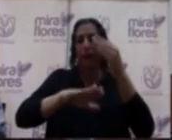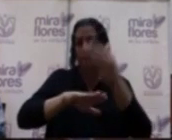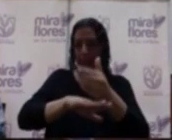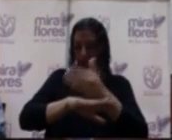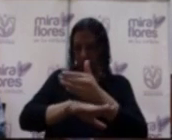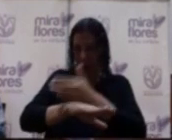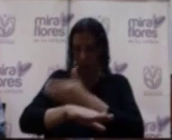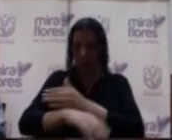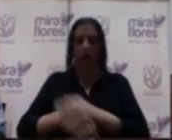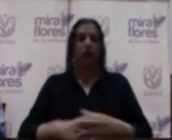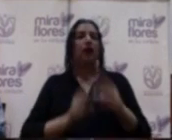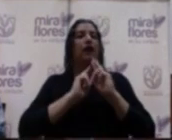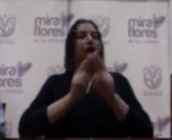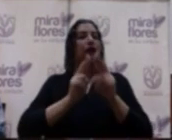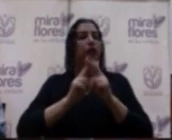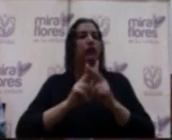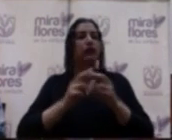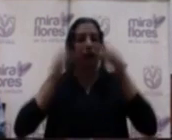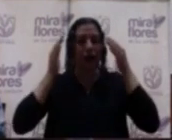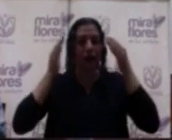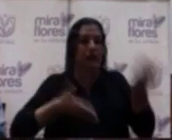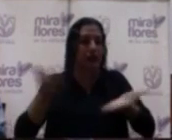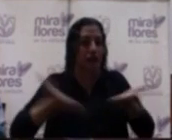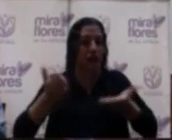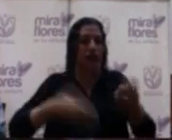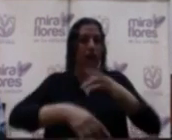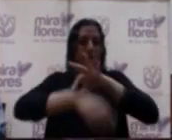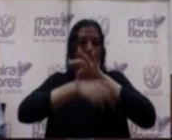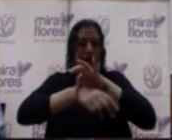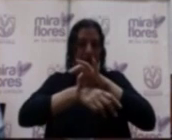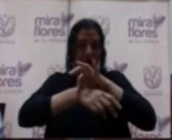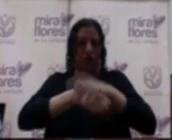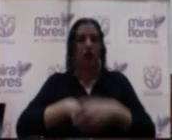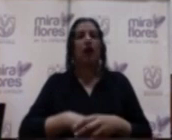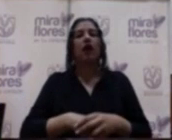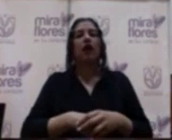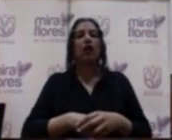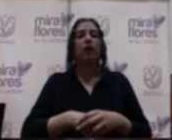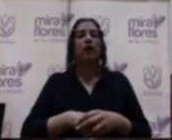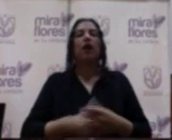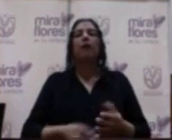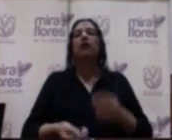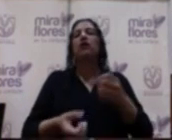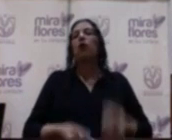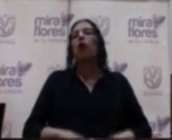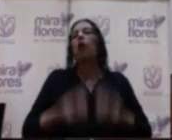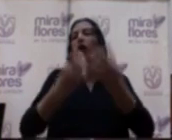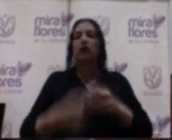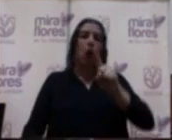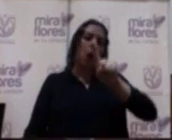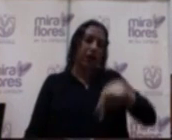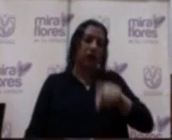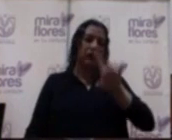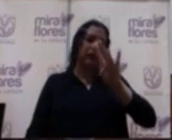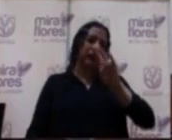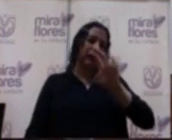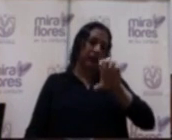de la respuesta en atención médica y rescate por un valor de un millón 711 mil aproximadamente,